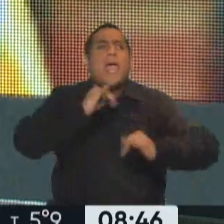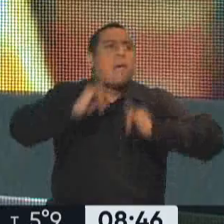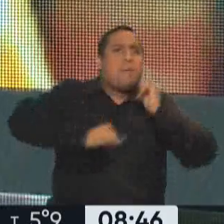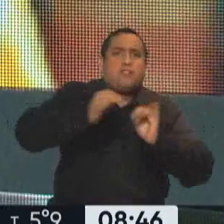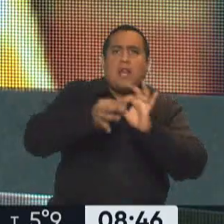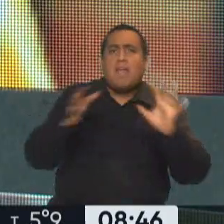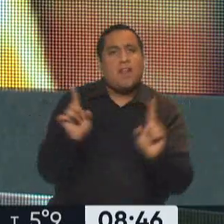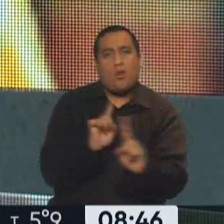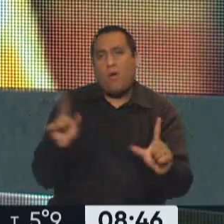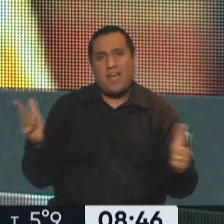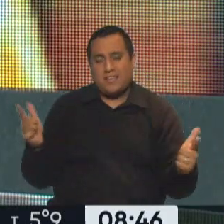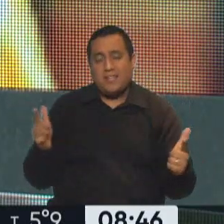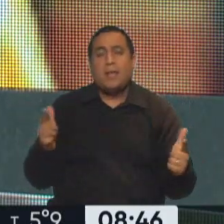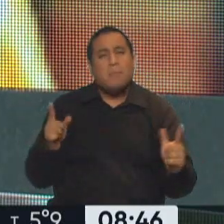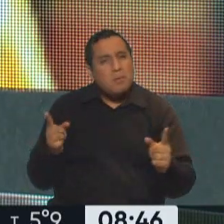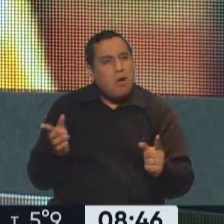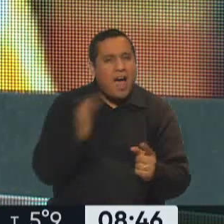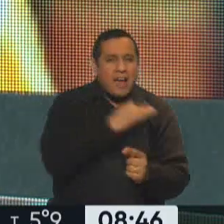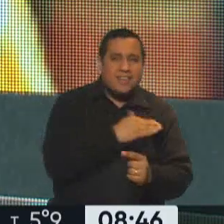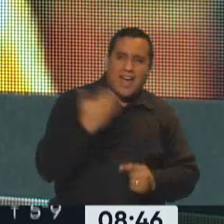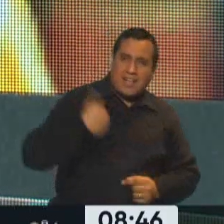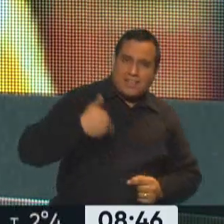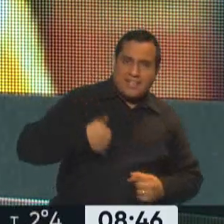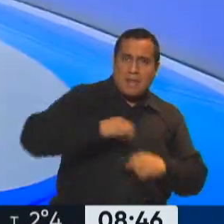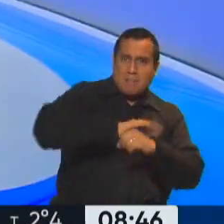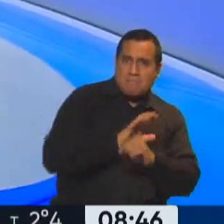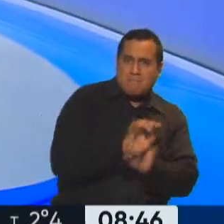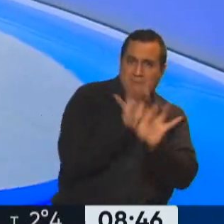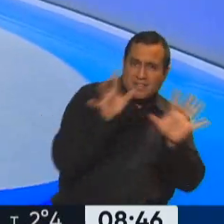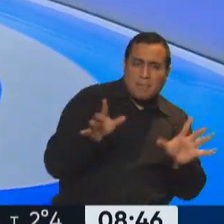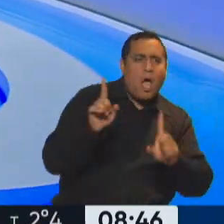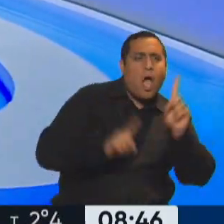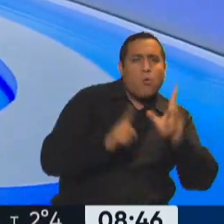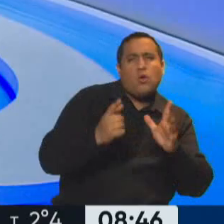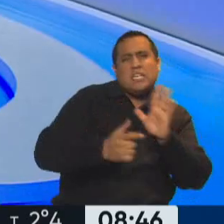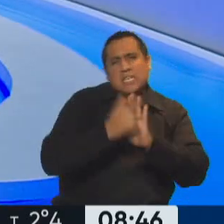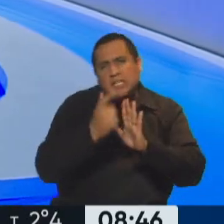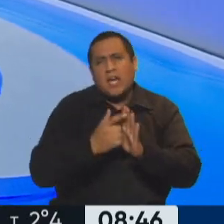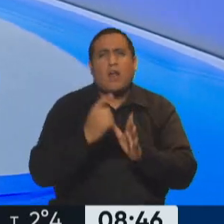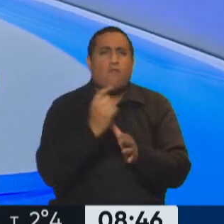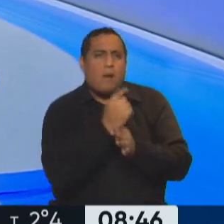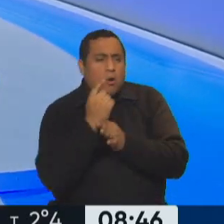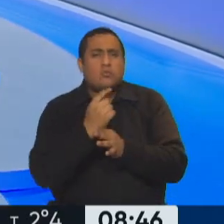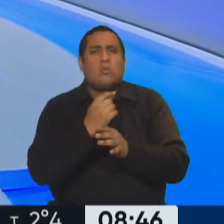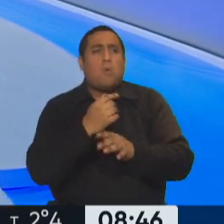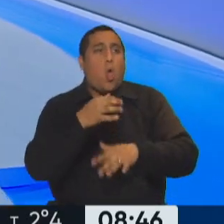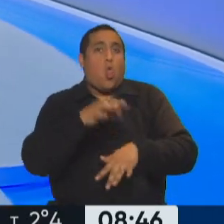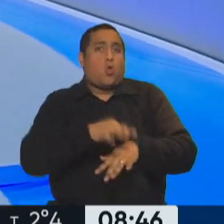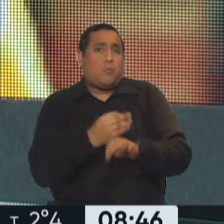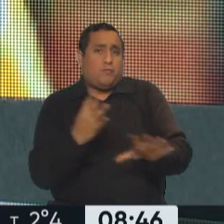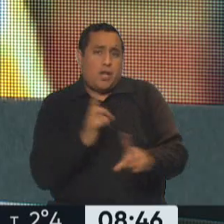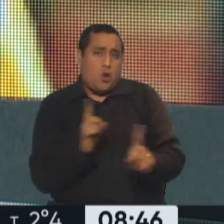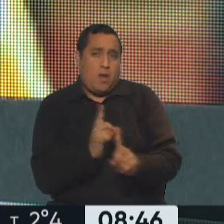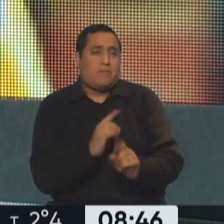esto y relatabas lo que ocurría aquí en la Argentina durante la pandemia con algunas influencers que tenían cero conocimiento médico, por ejemplo,